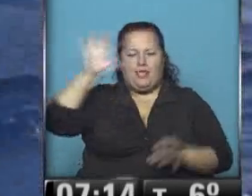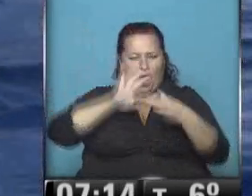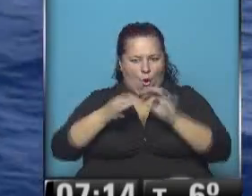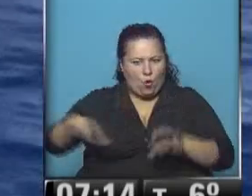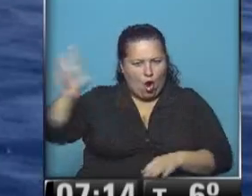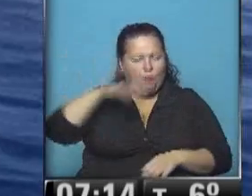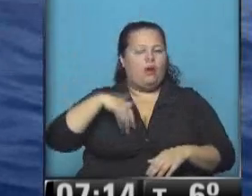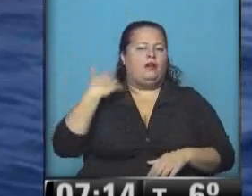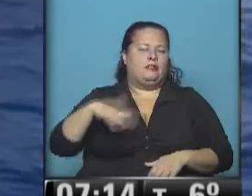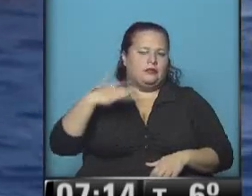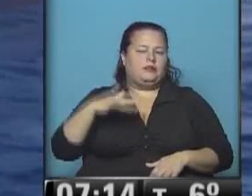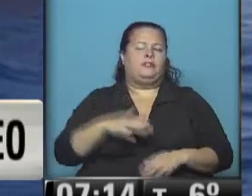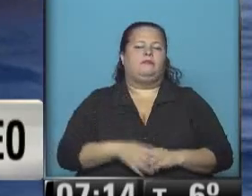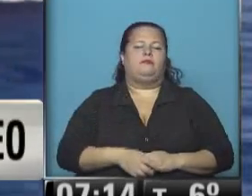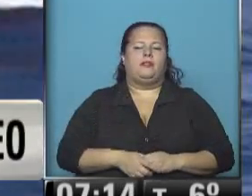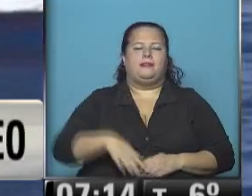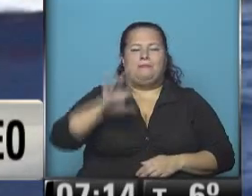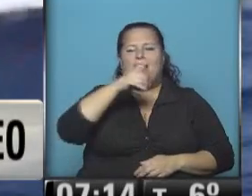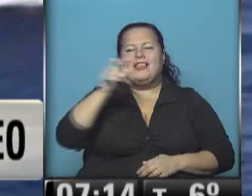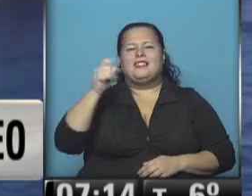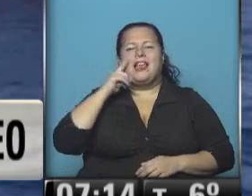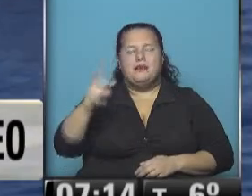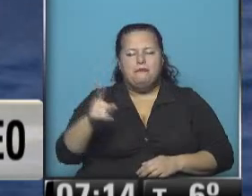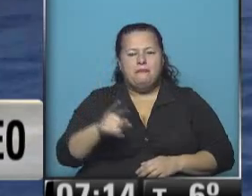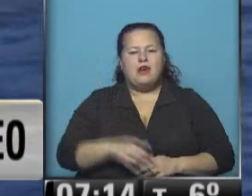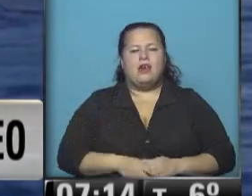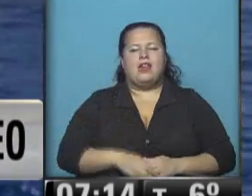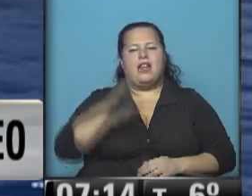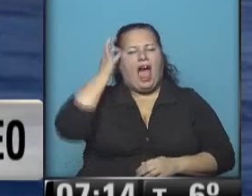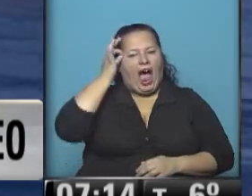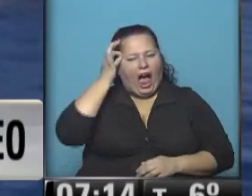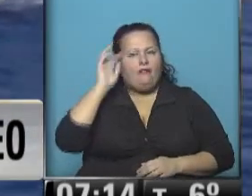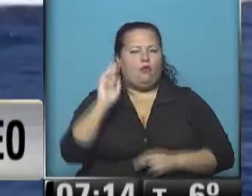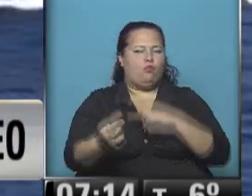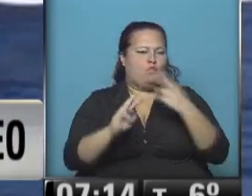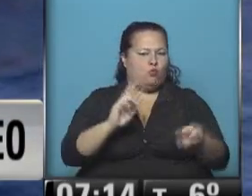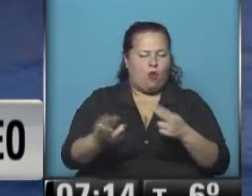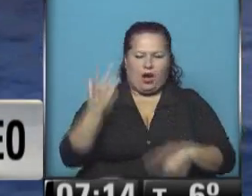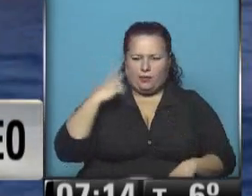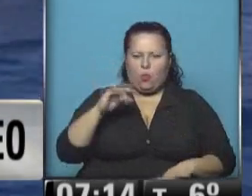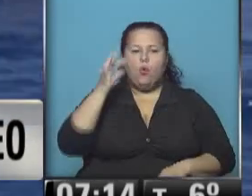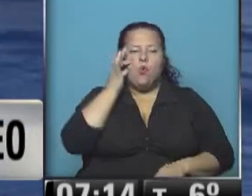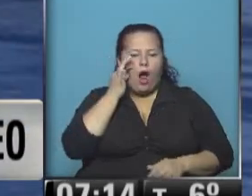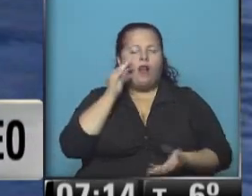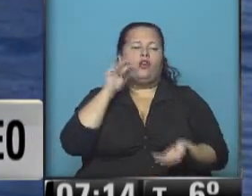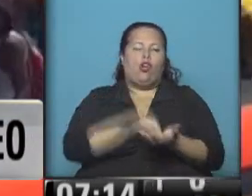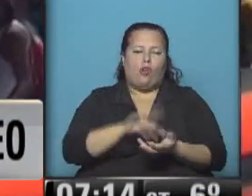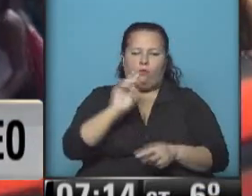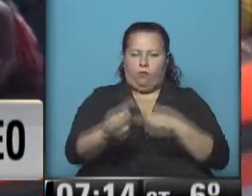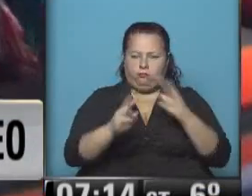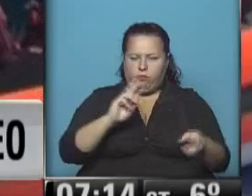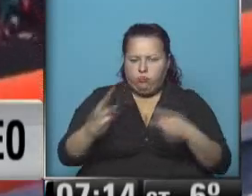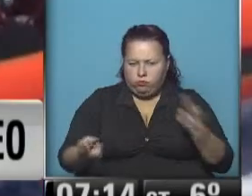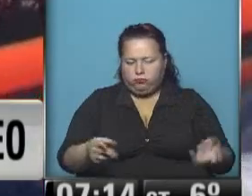sobre todo con tantos cientos y miles de africanos que han fallecido en las últimas horas. 40 nuevas víctimas